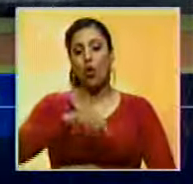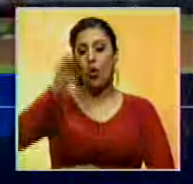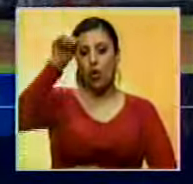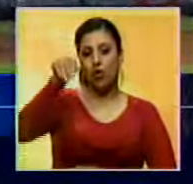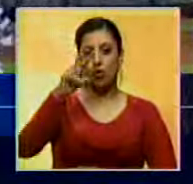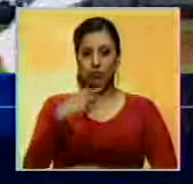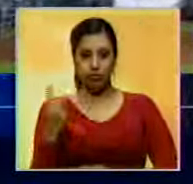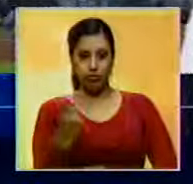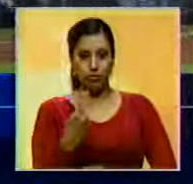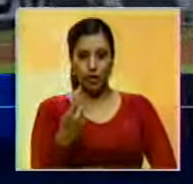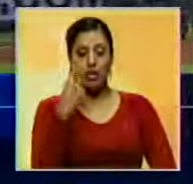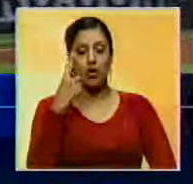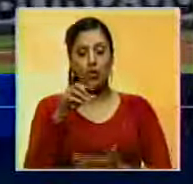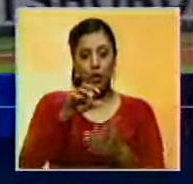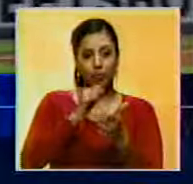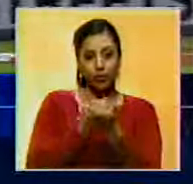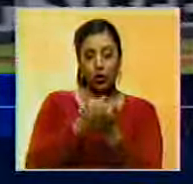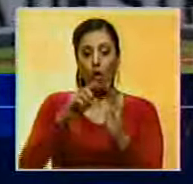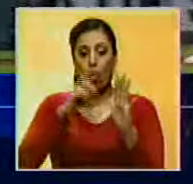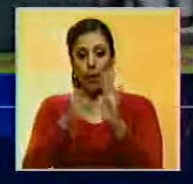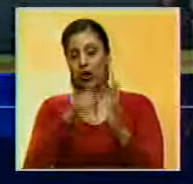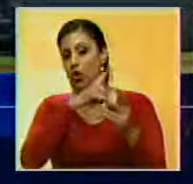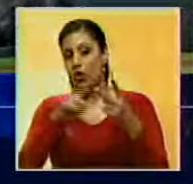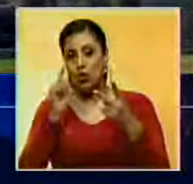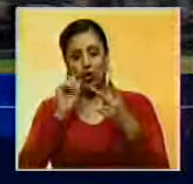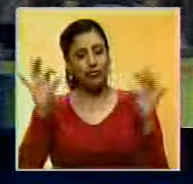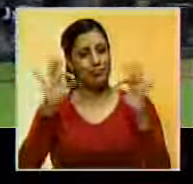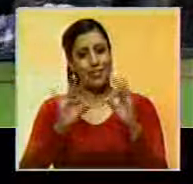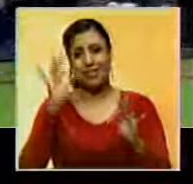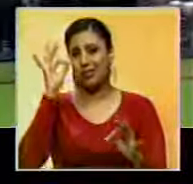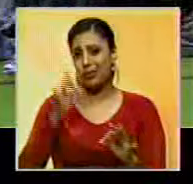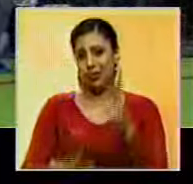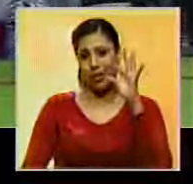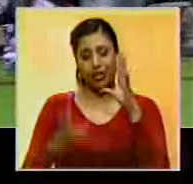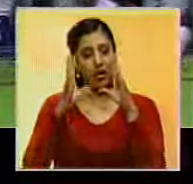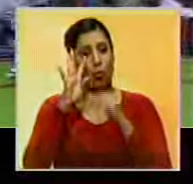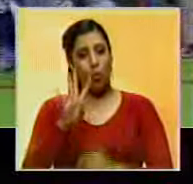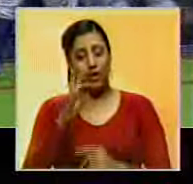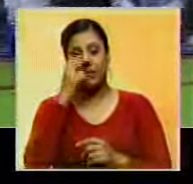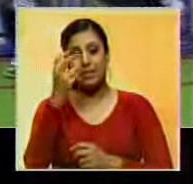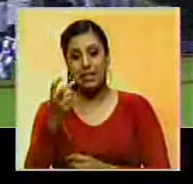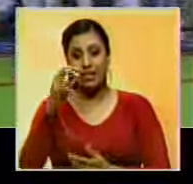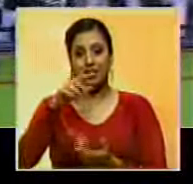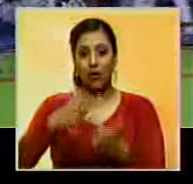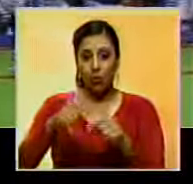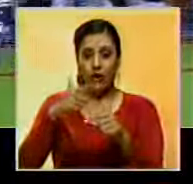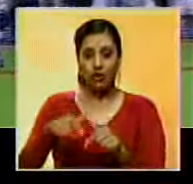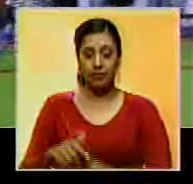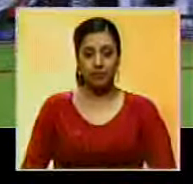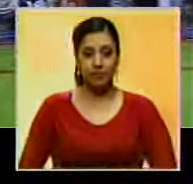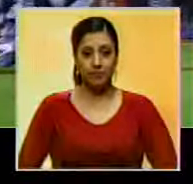ron, par de remolcadas y anotada al Cies Escobar, no tuvo suerte en 4 visitas al plato.